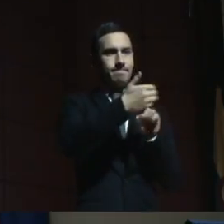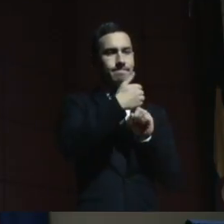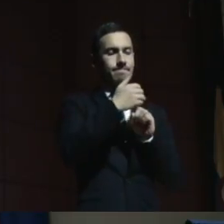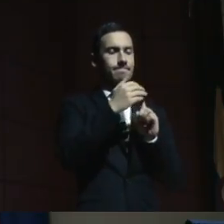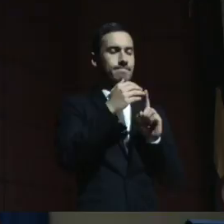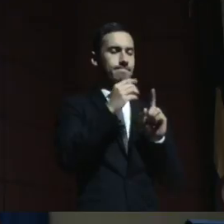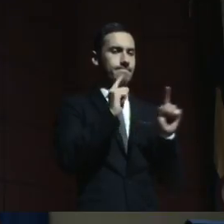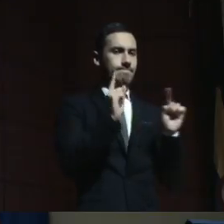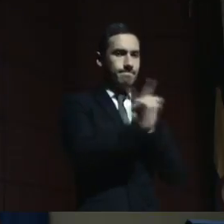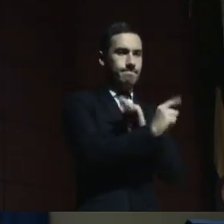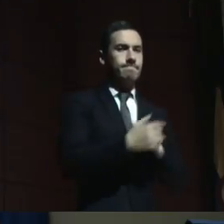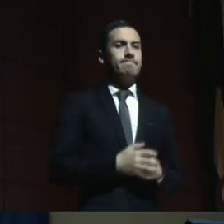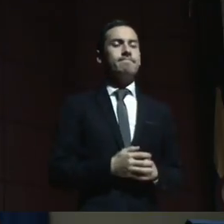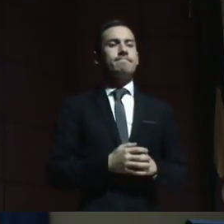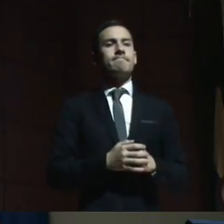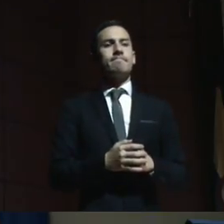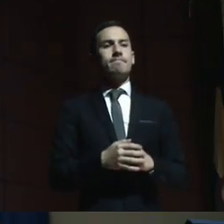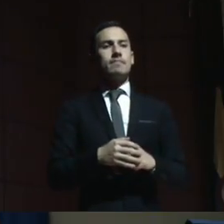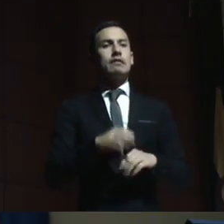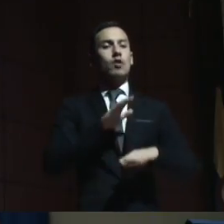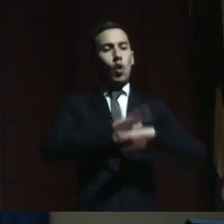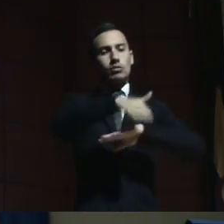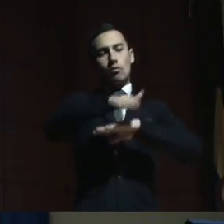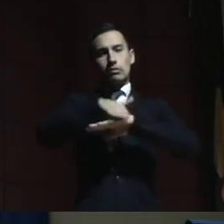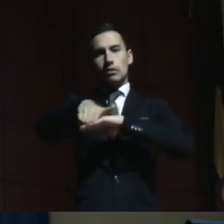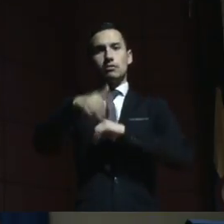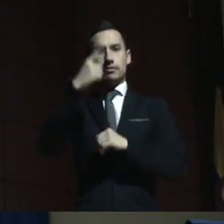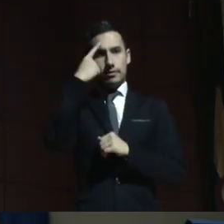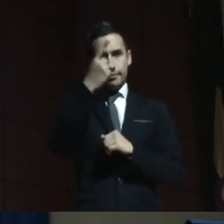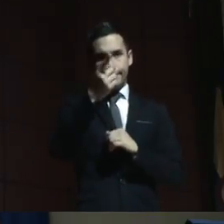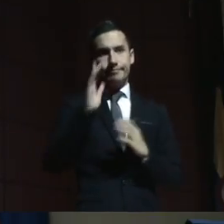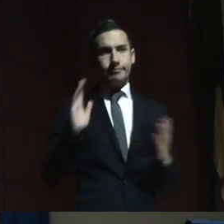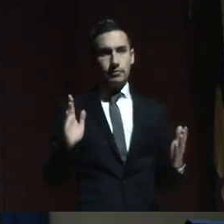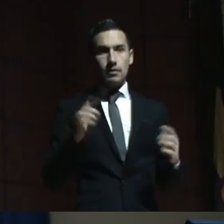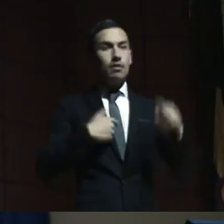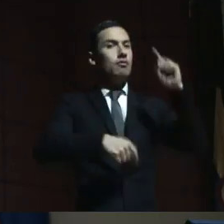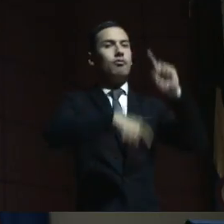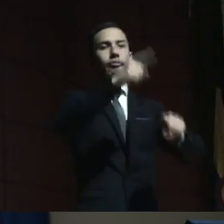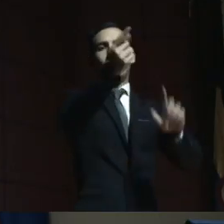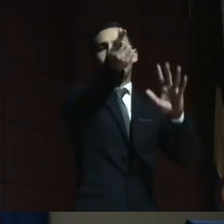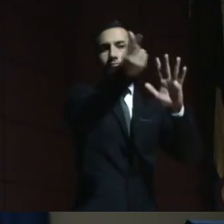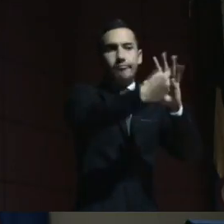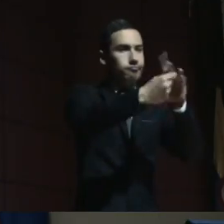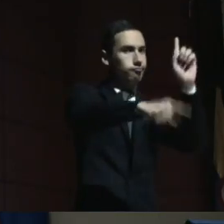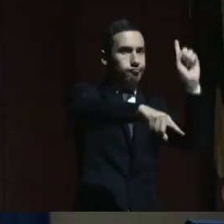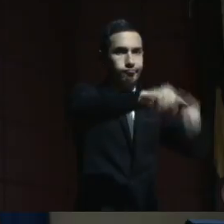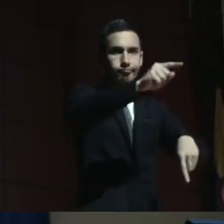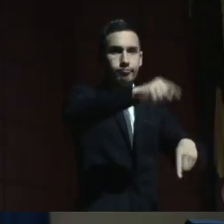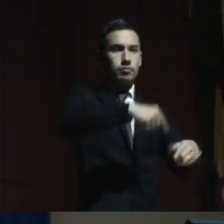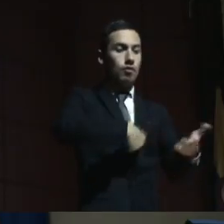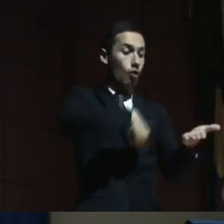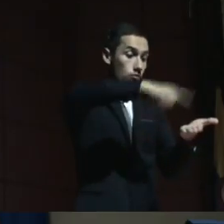Consecuencias que ya nos las han contado aquí, no se pueden casar, no pueden firmar un contrato de trabajo,